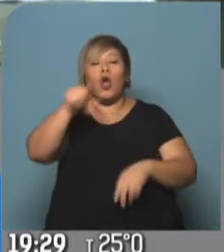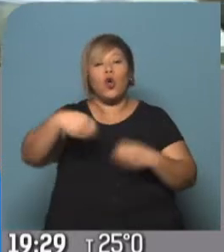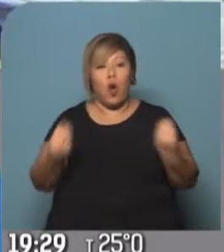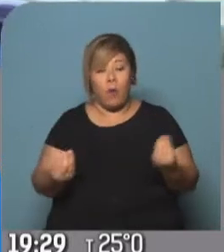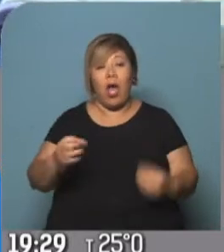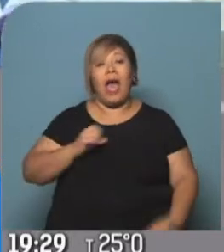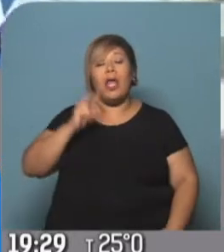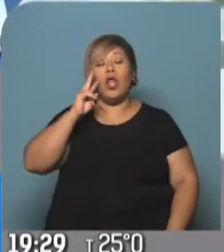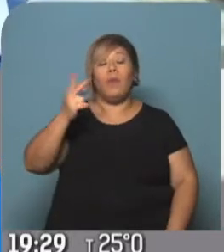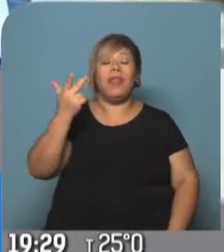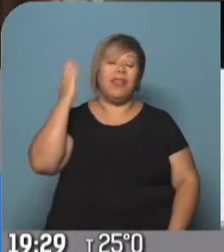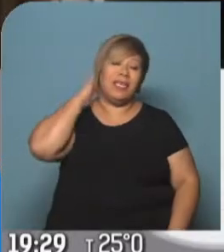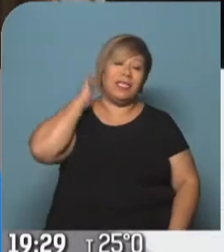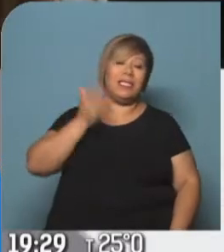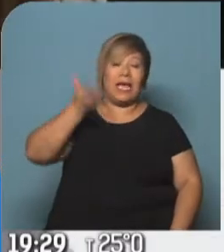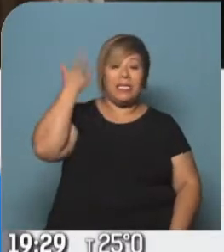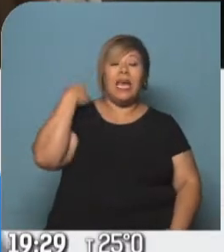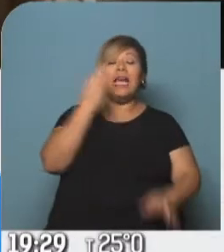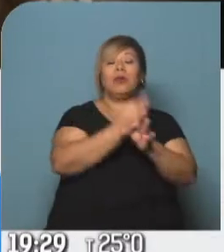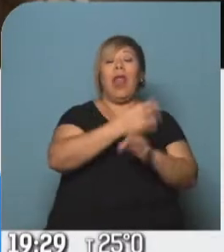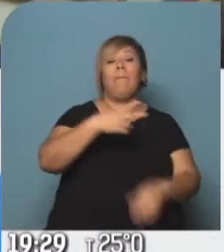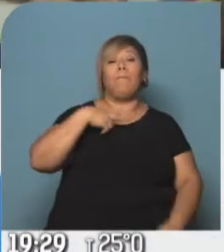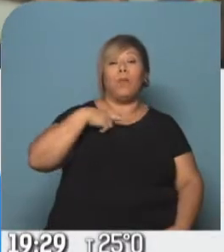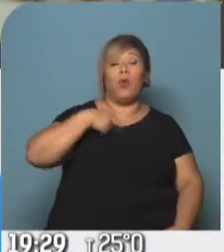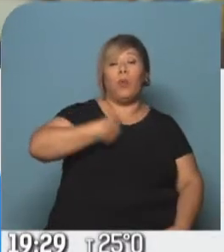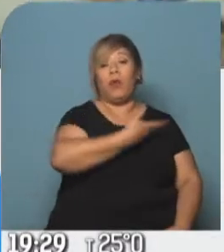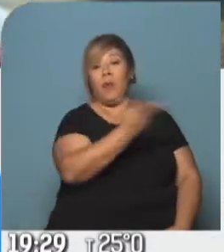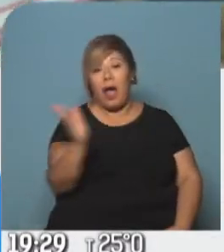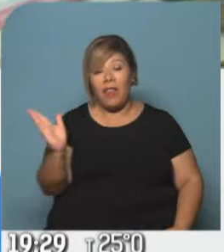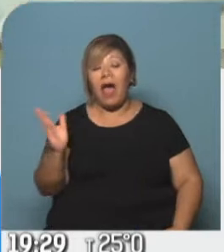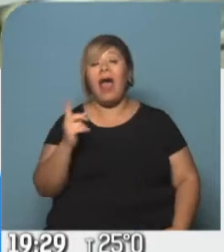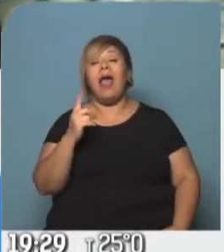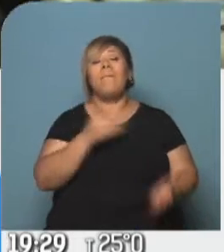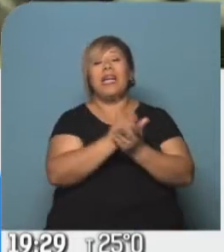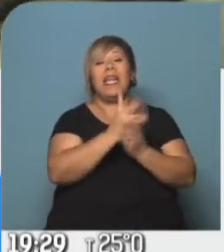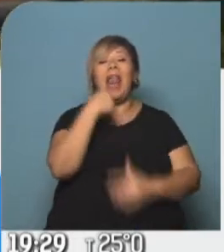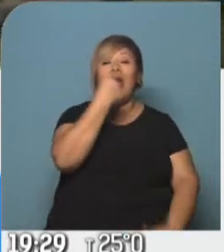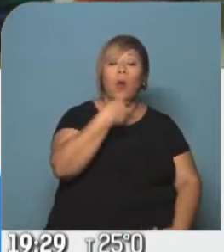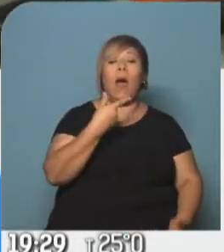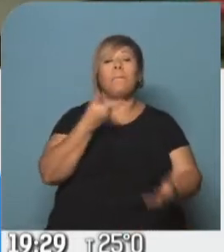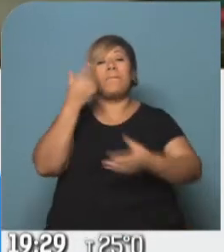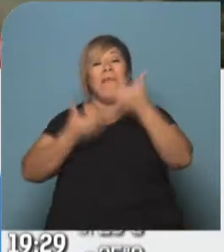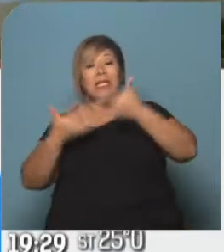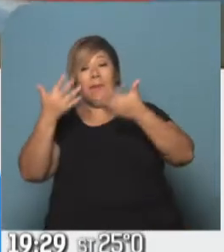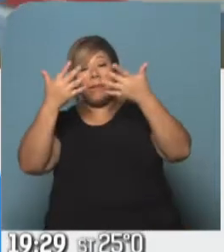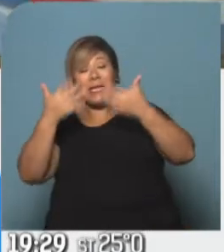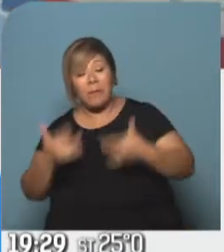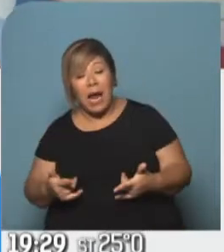las escuelas urbanas, públicas y privadas del país lograron superar el promedio en lengua y matemática. Hoy tenemos el